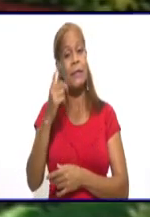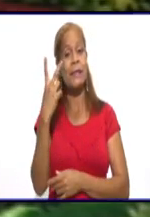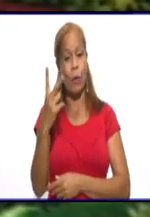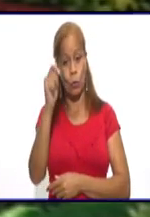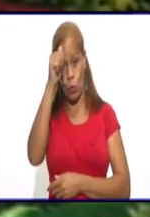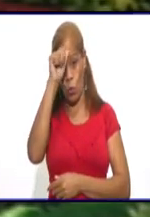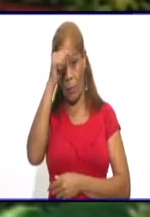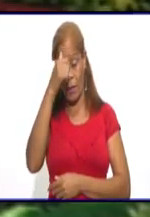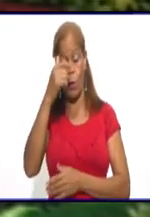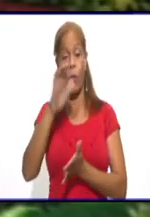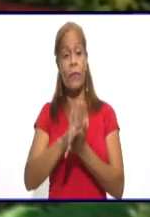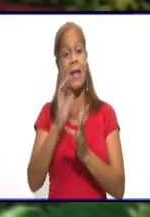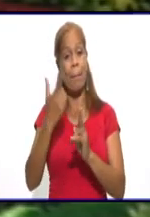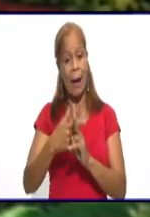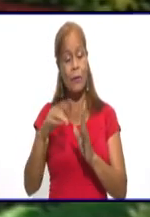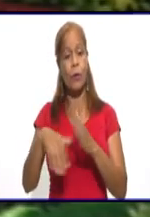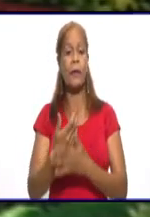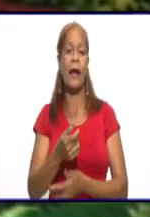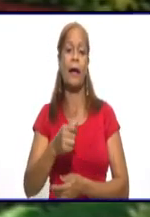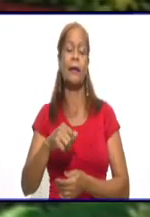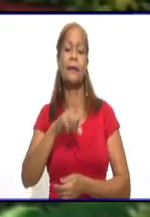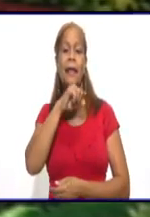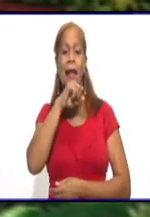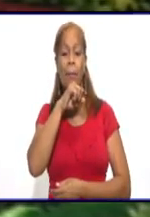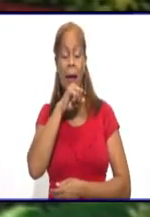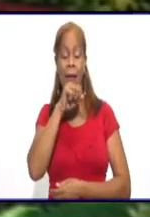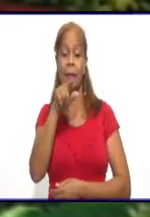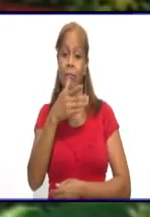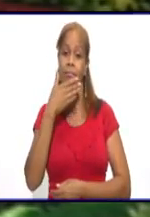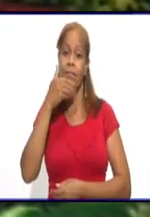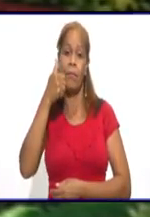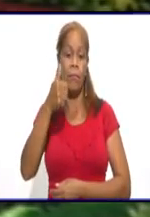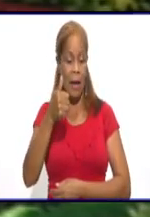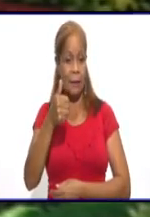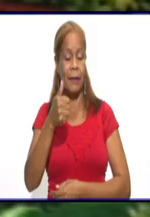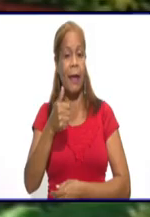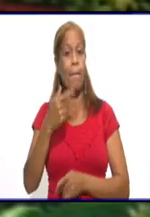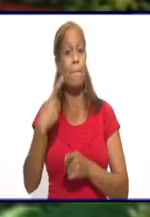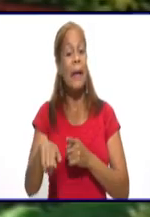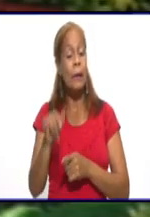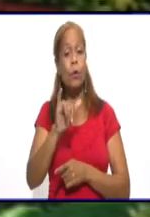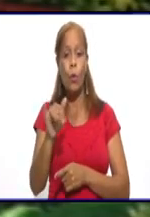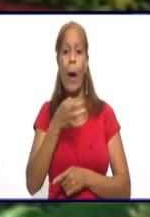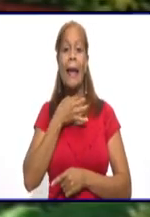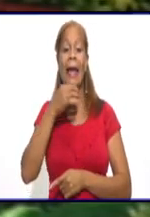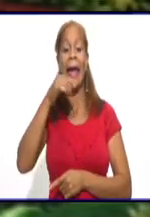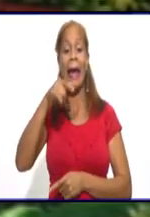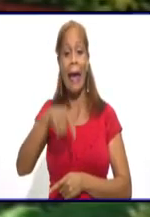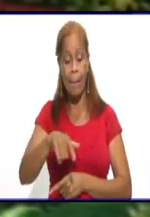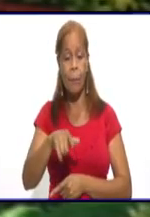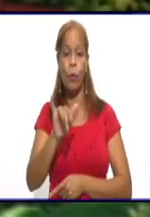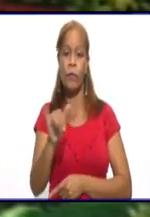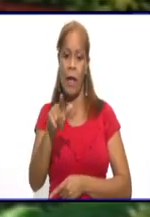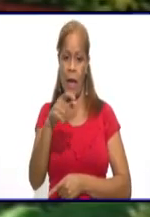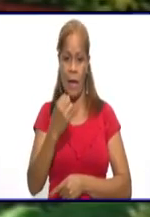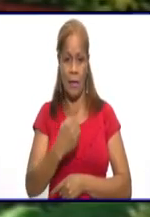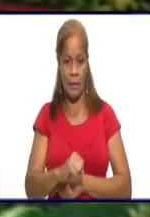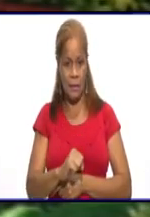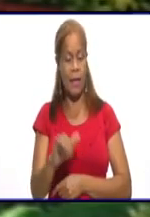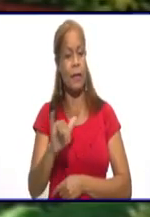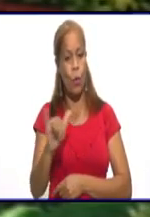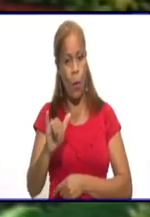mayo, Día de las Madres. Usted es excelente madre, pero además un ejemplo de hija. Así que la felicitación también